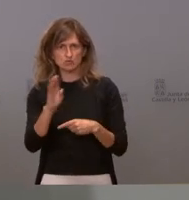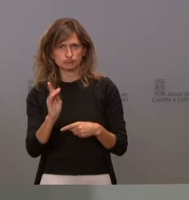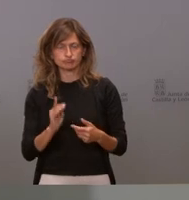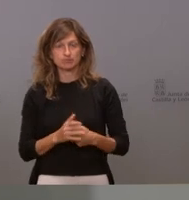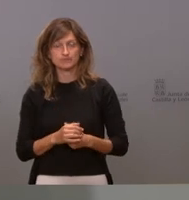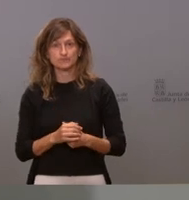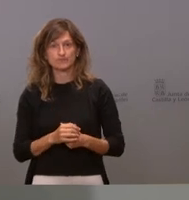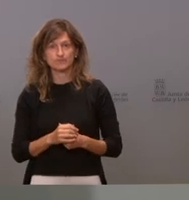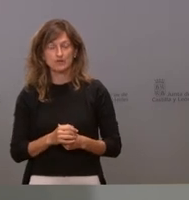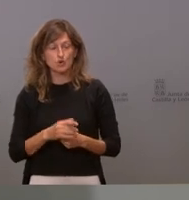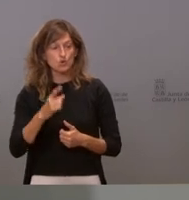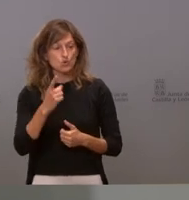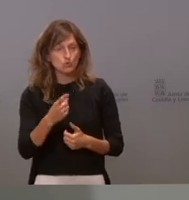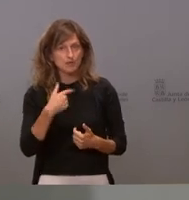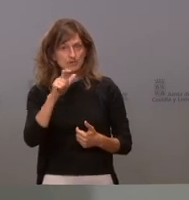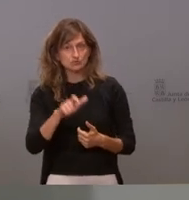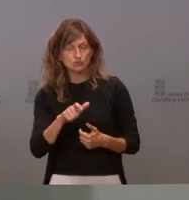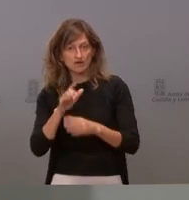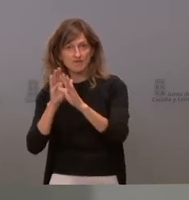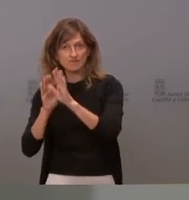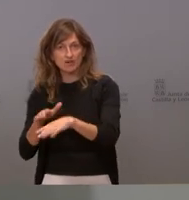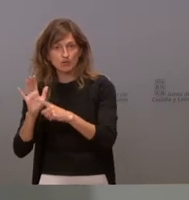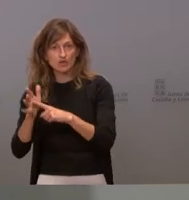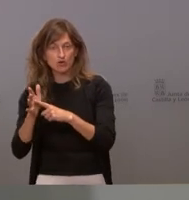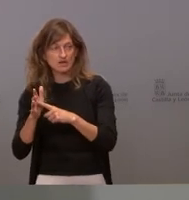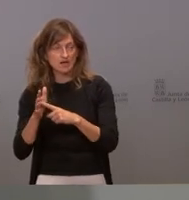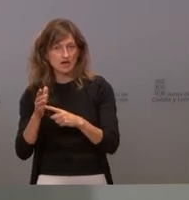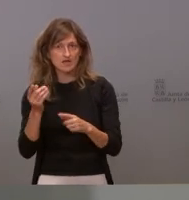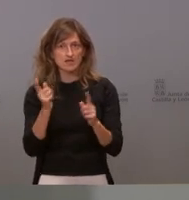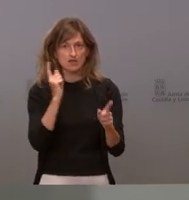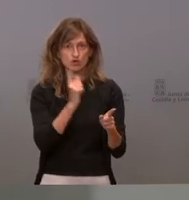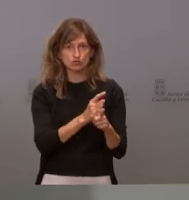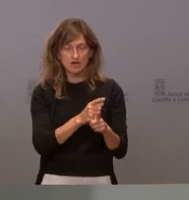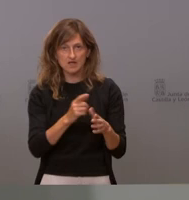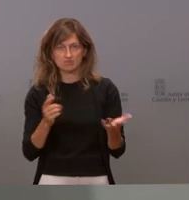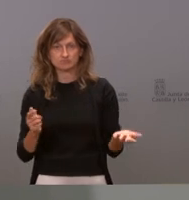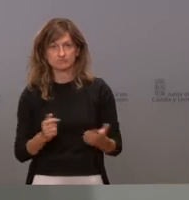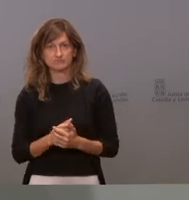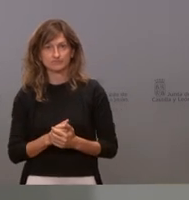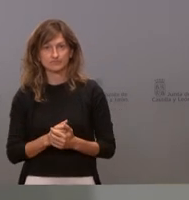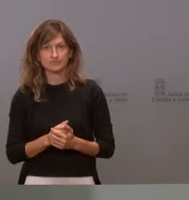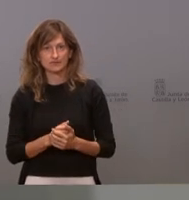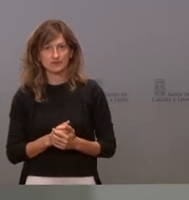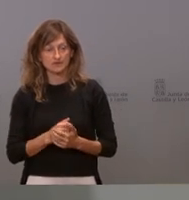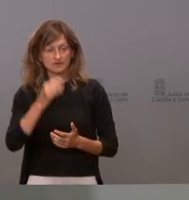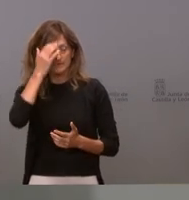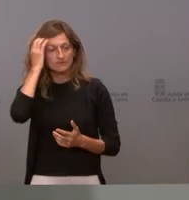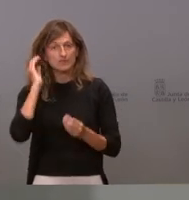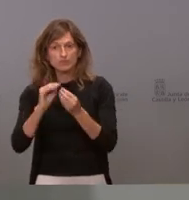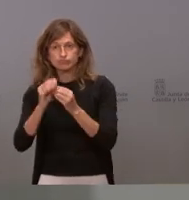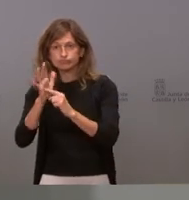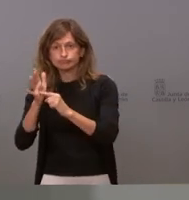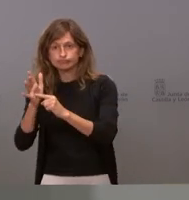no puede uno manifestarse a favor de una cosa y de la contraria no puede uno decir que no se instalen parques